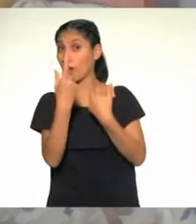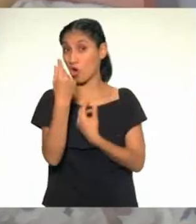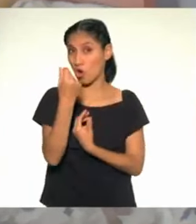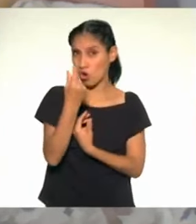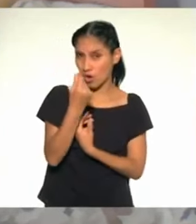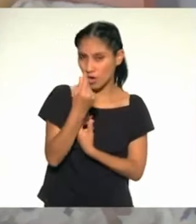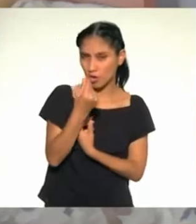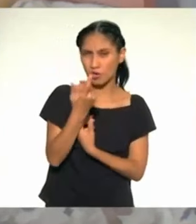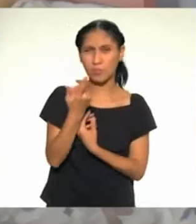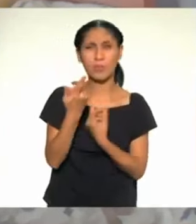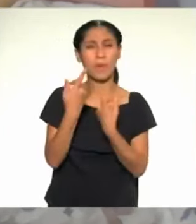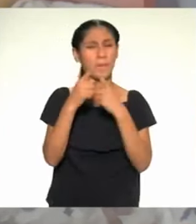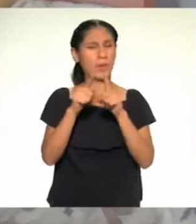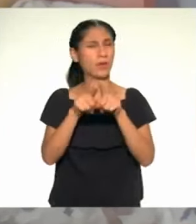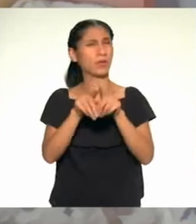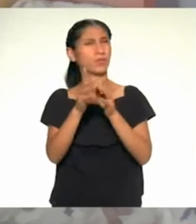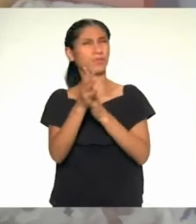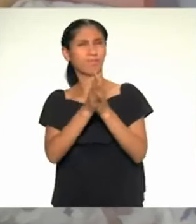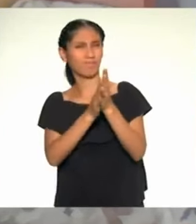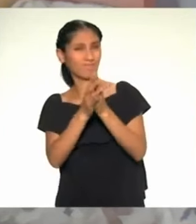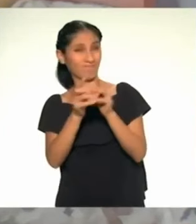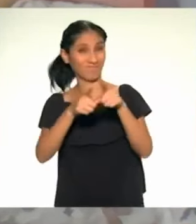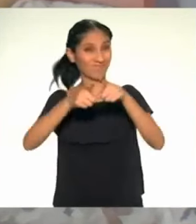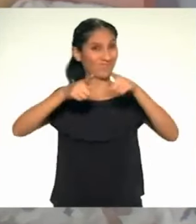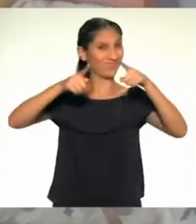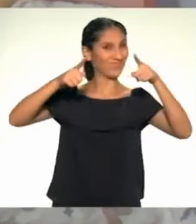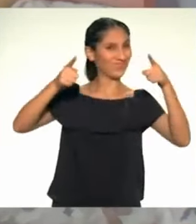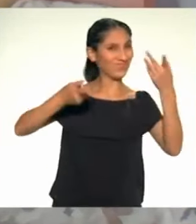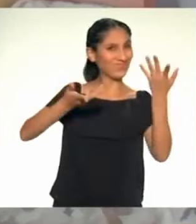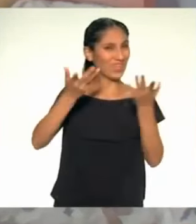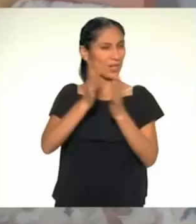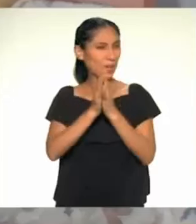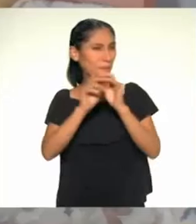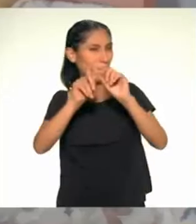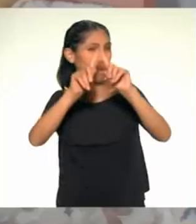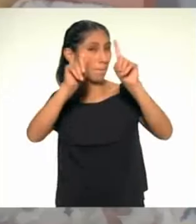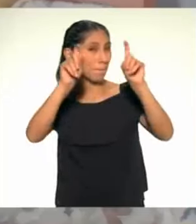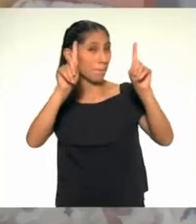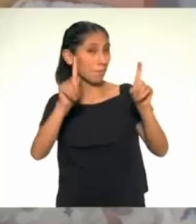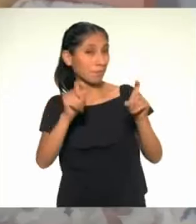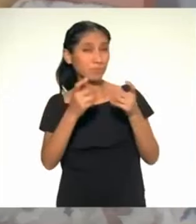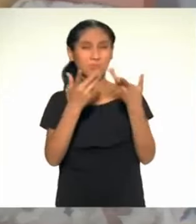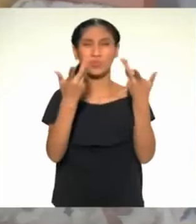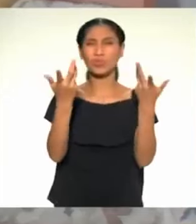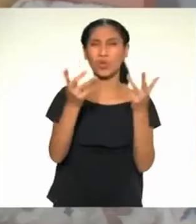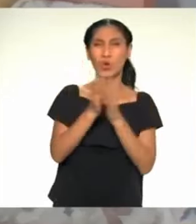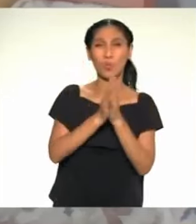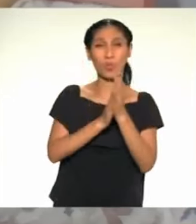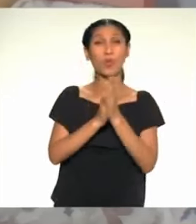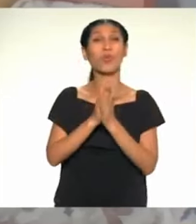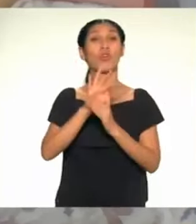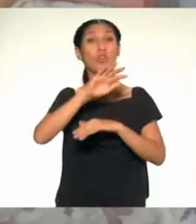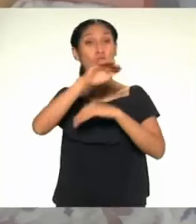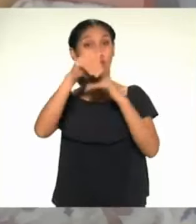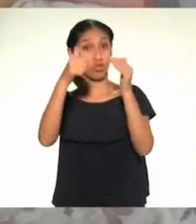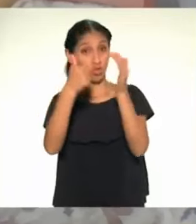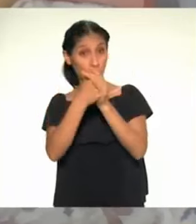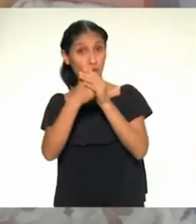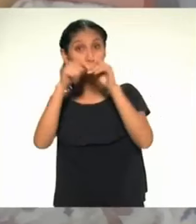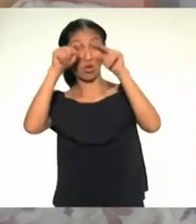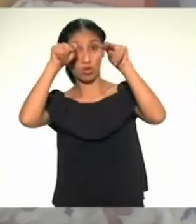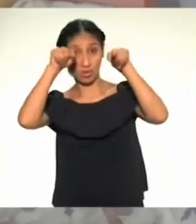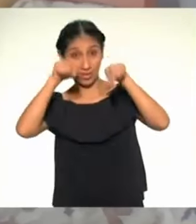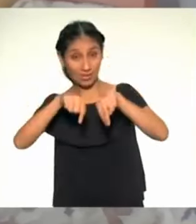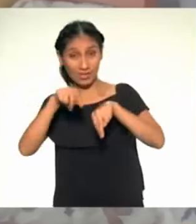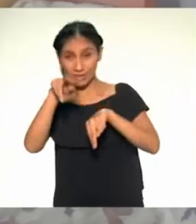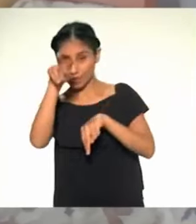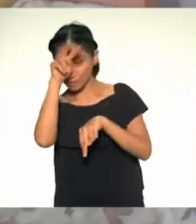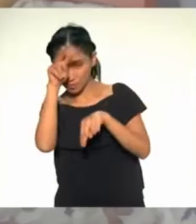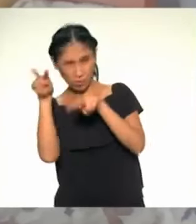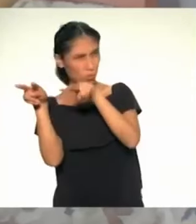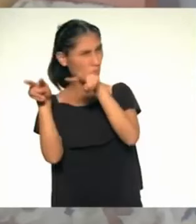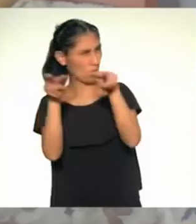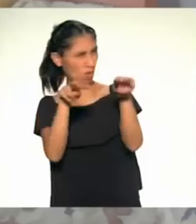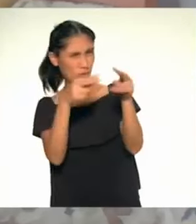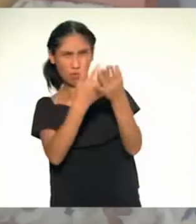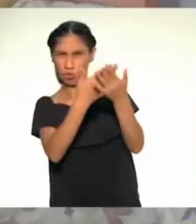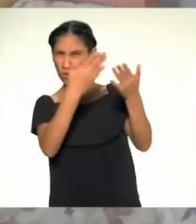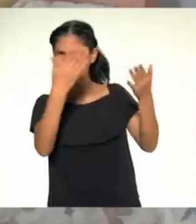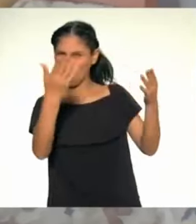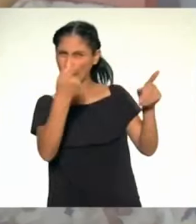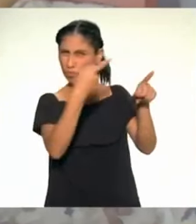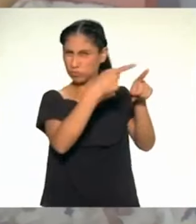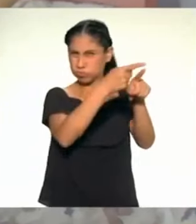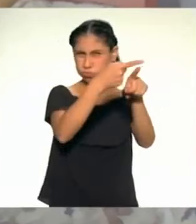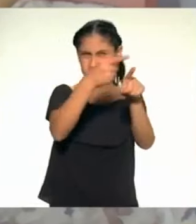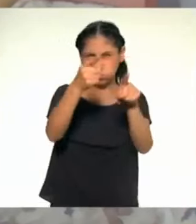esto abre un gran espacio para preguntas sobre cómo aprovechar la biodiversidad y a la vez no acabar con ella.